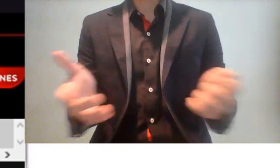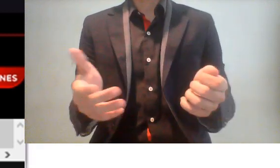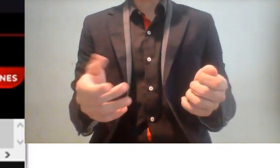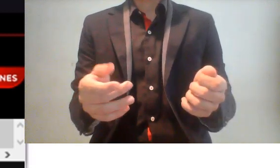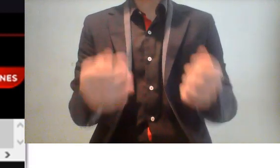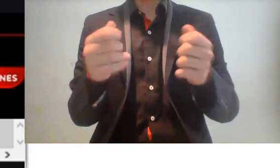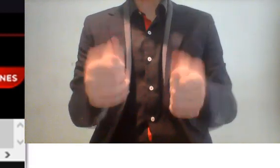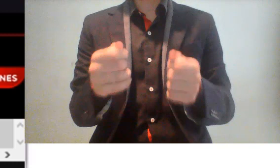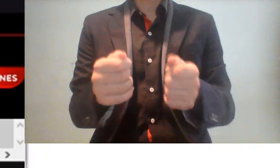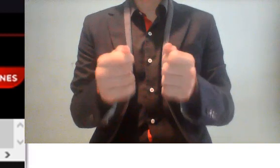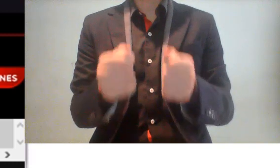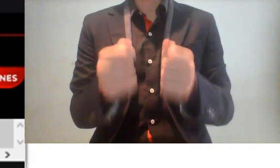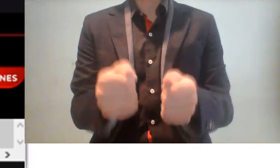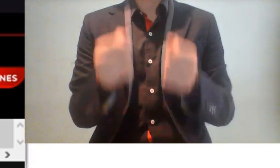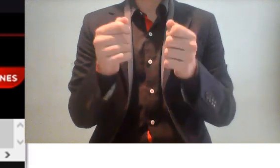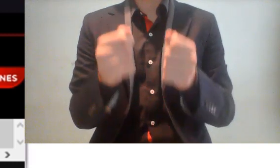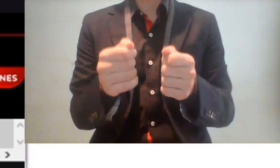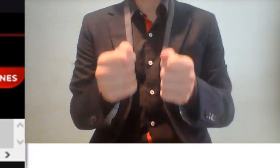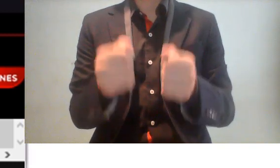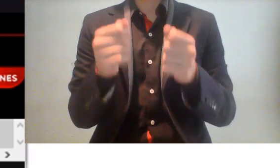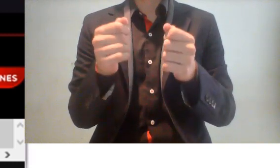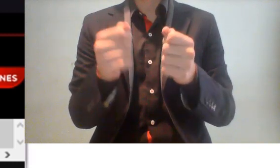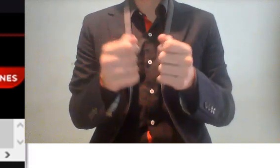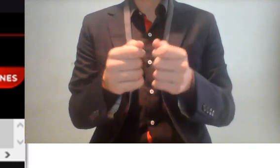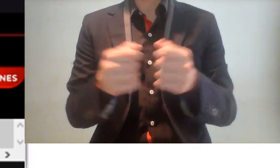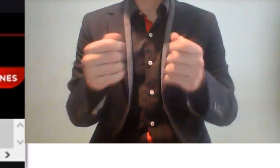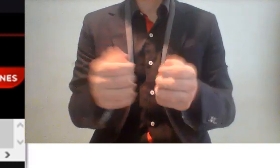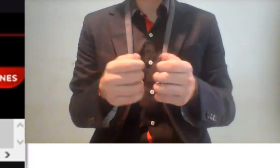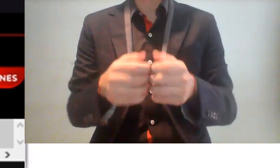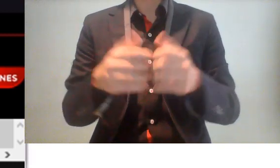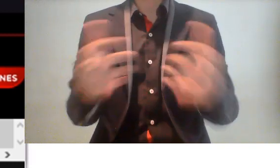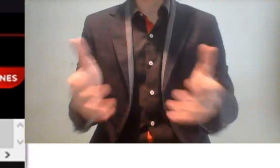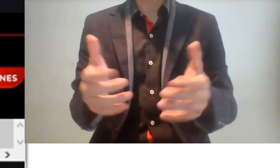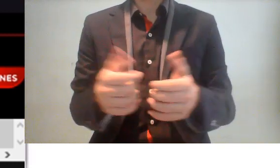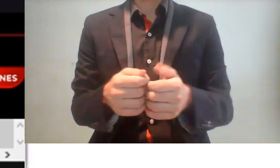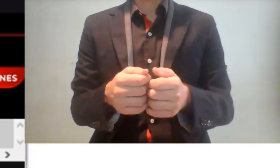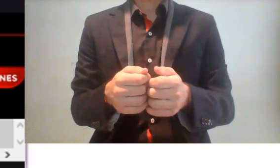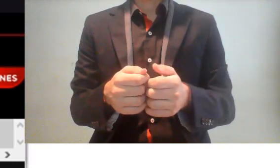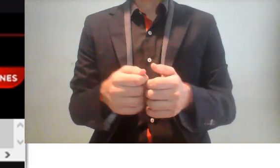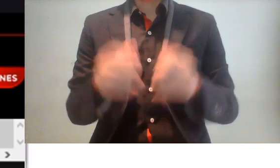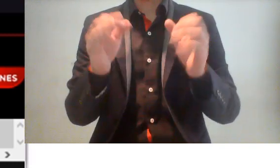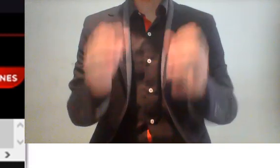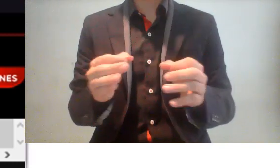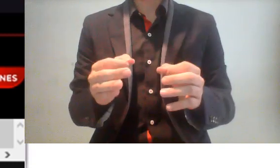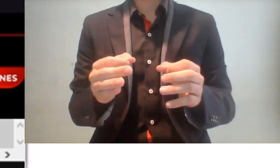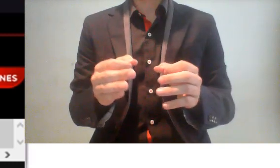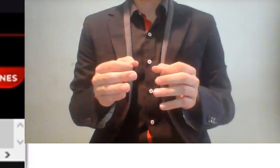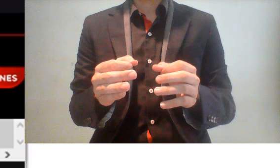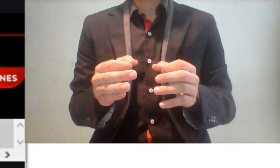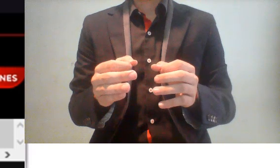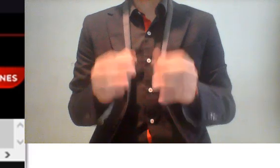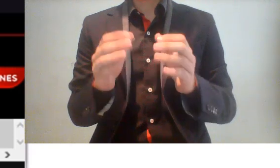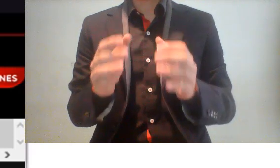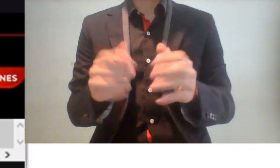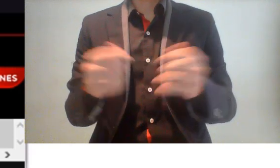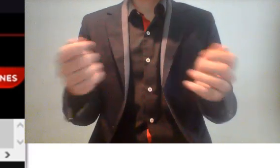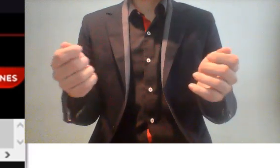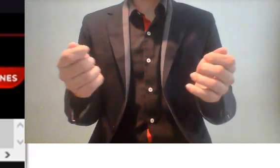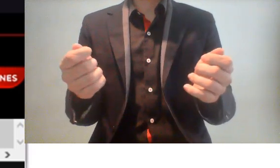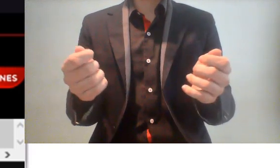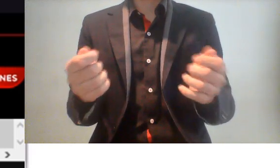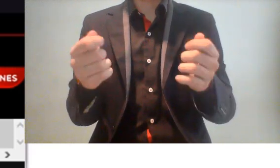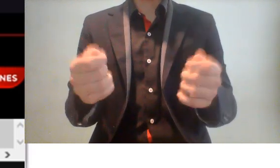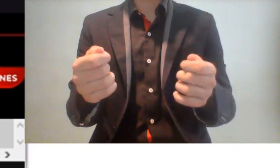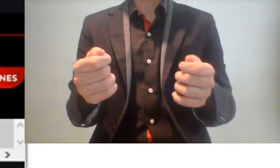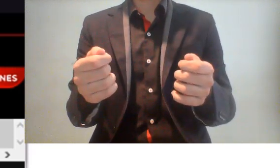dices, no. Ese es el tipo de pristas y panistas que se tienen que ir a la basura. Así de simple. Pero, pues,